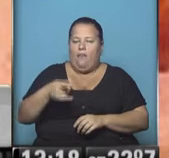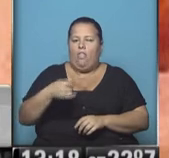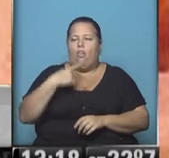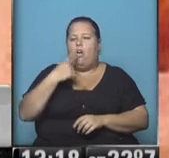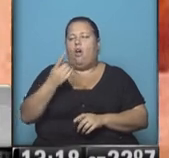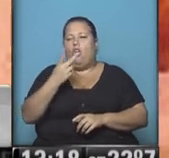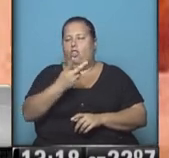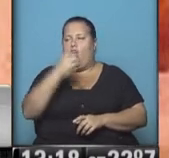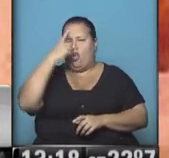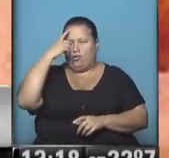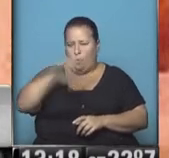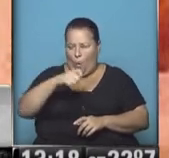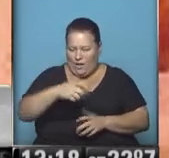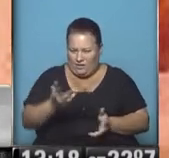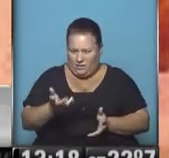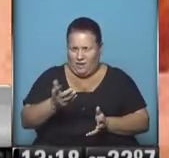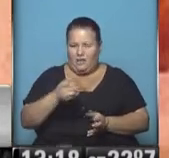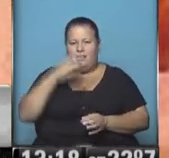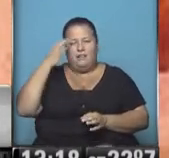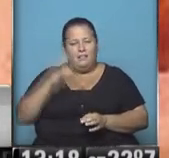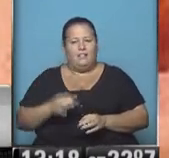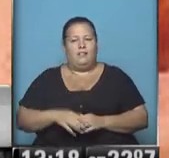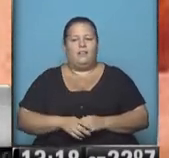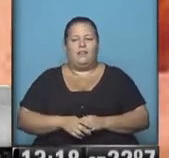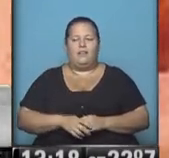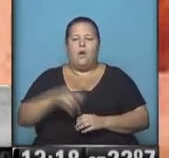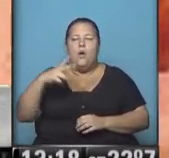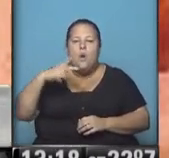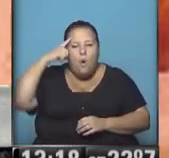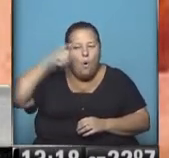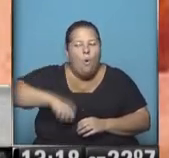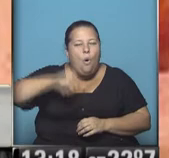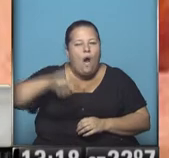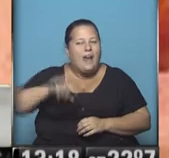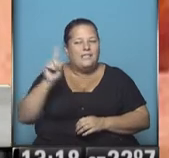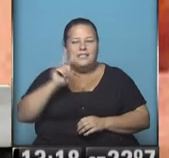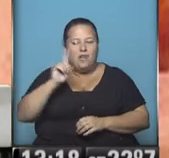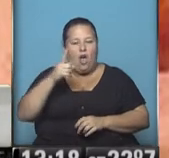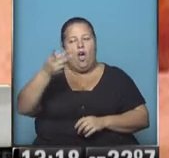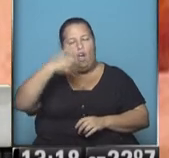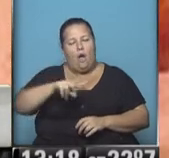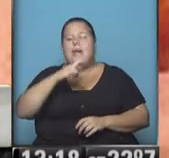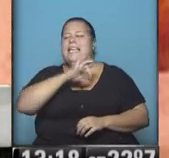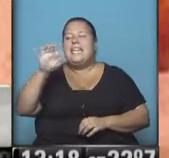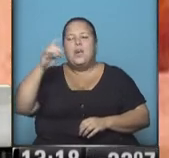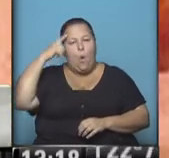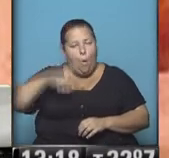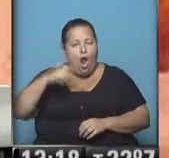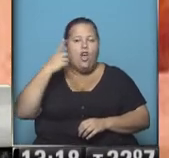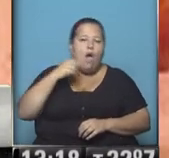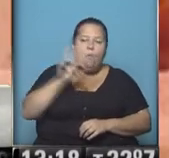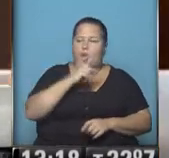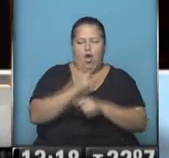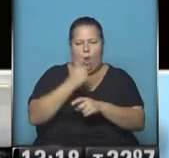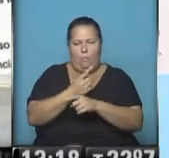dos camaristas. Insisto, camaristas. No son jueces de primera instancia. Igual ningún juez puede, ni jueza puede